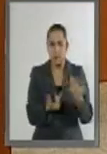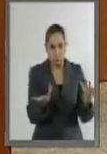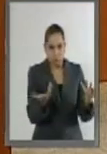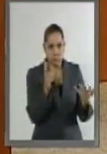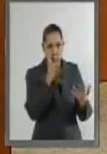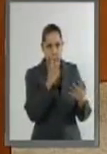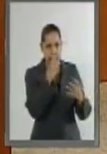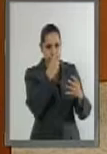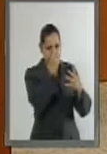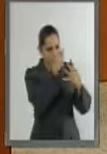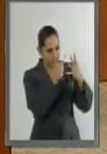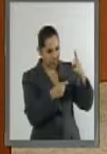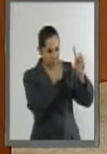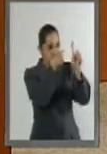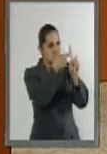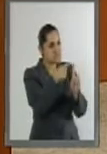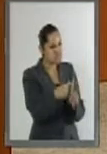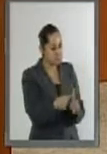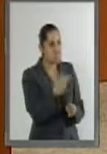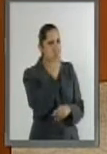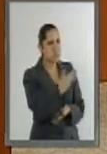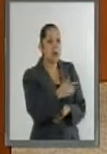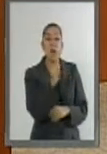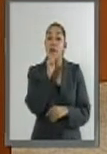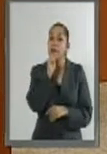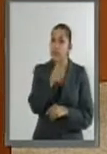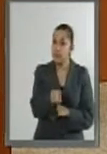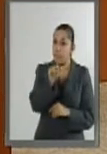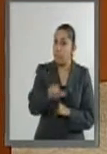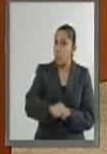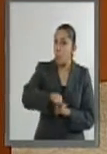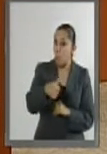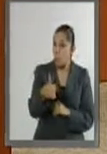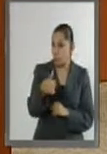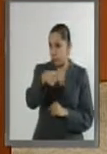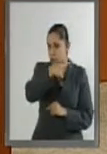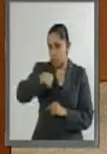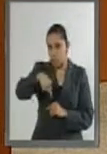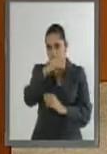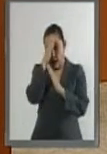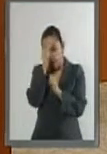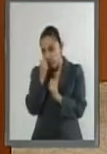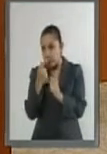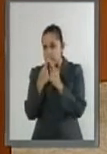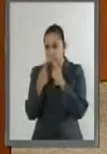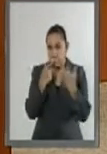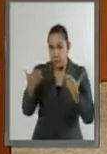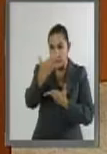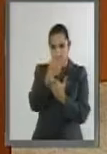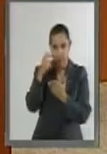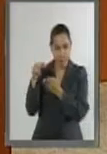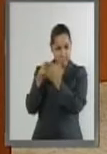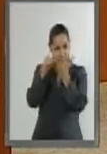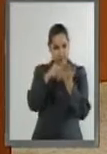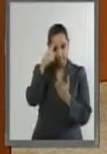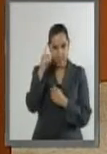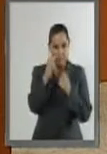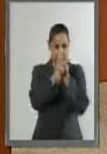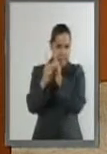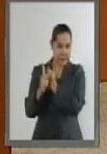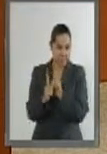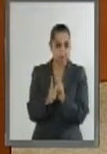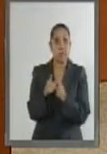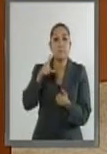Desde la firma del acuerdo se ha mantenido un magro crecimiento del PIB per cápita. Nuestro crecimiento como